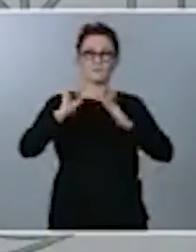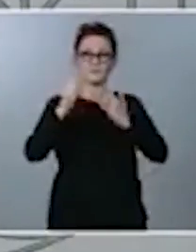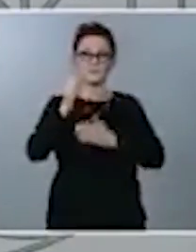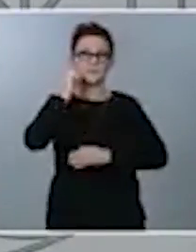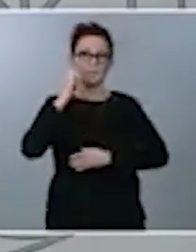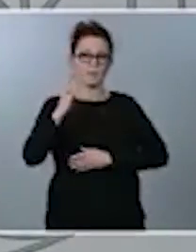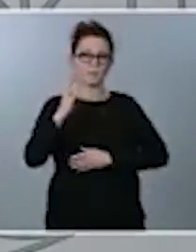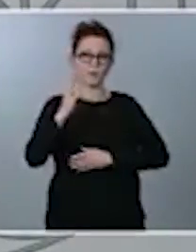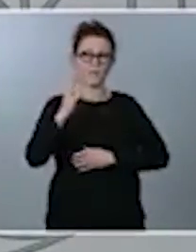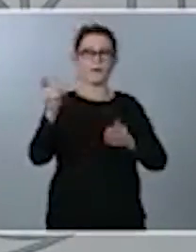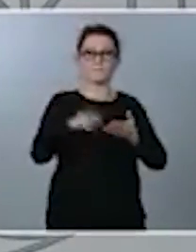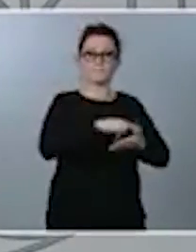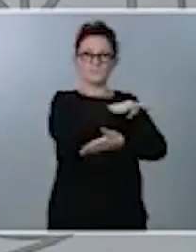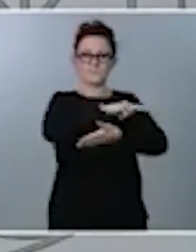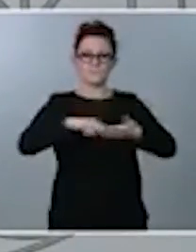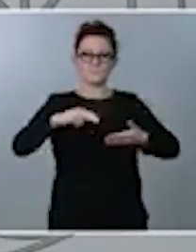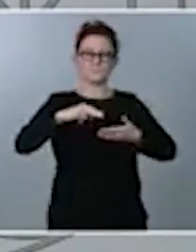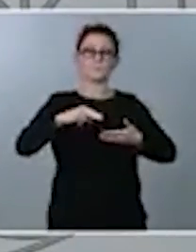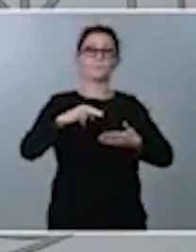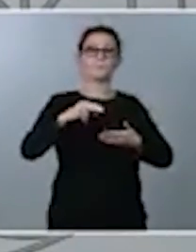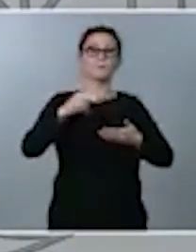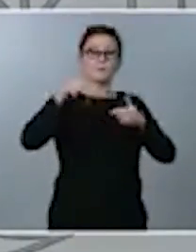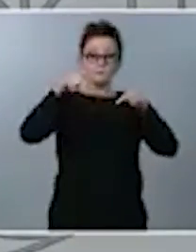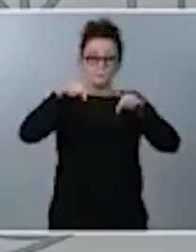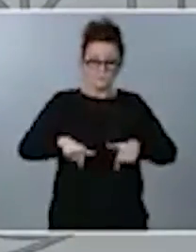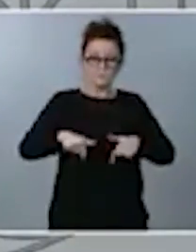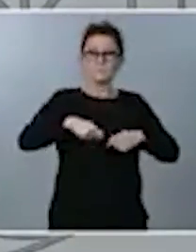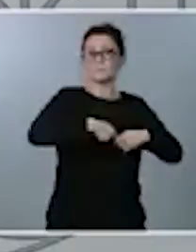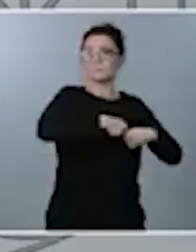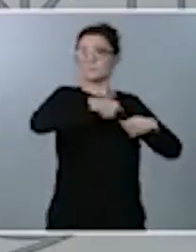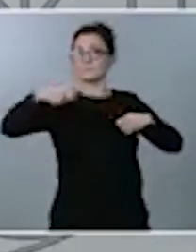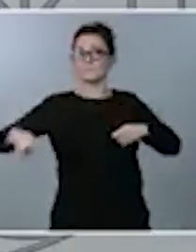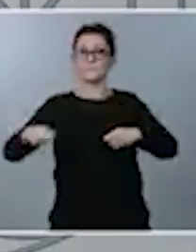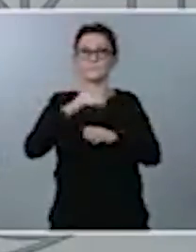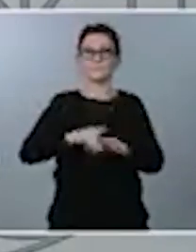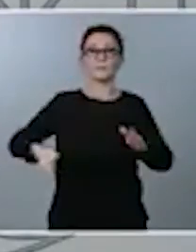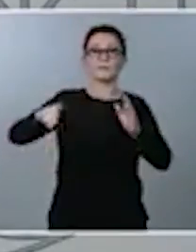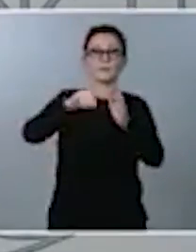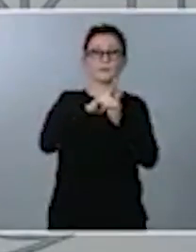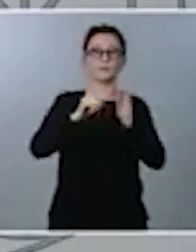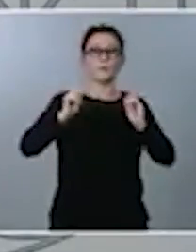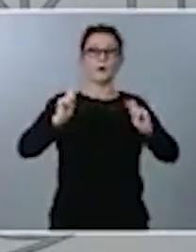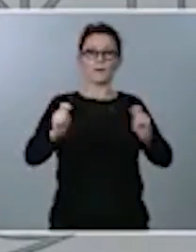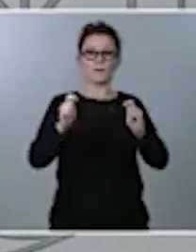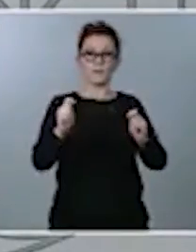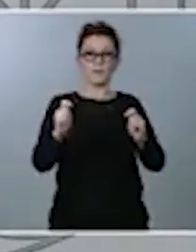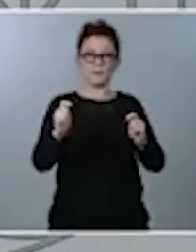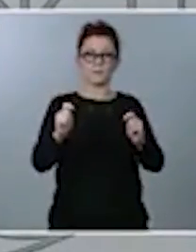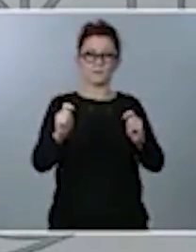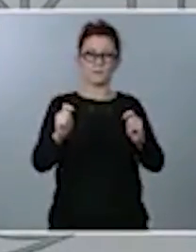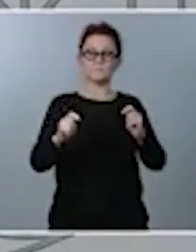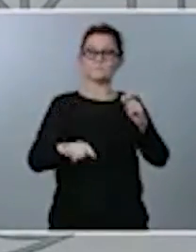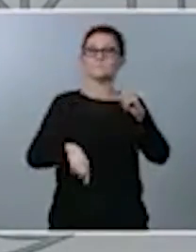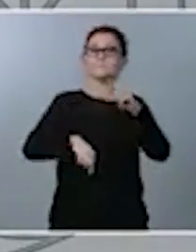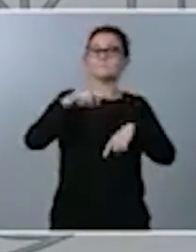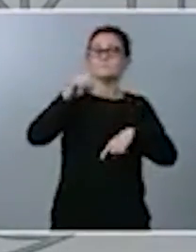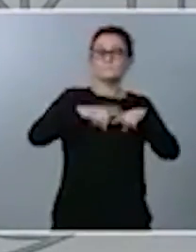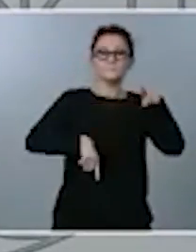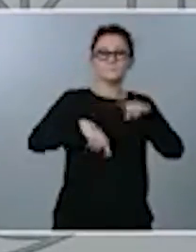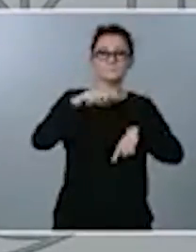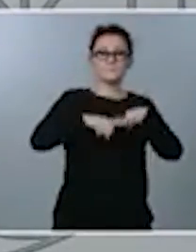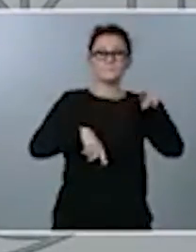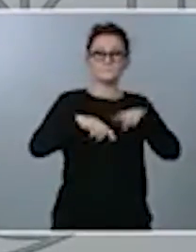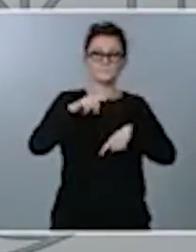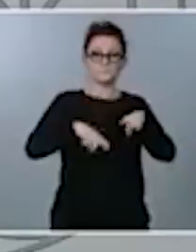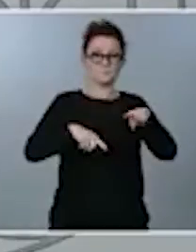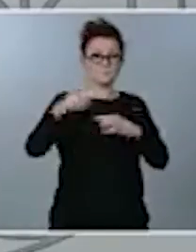del momento de la aplicación de esta extensión del decreto de alarma, quedará a criterio, a juicio, en función de los datos